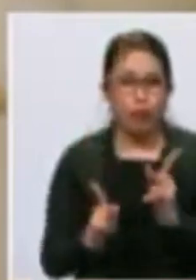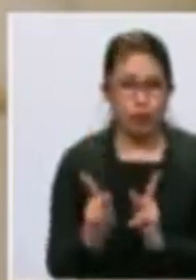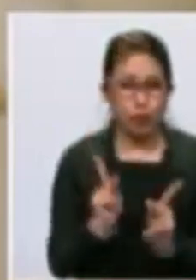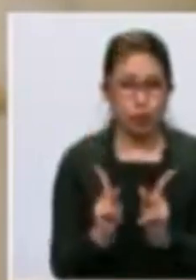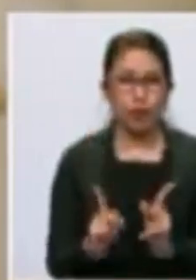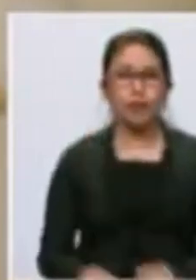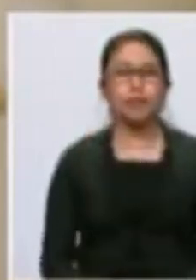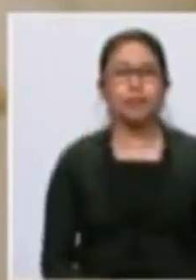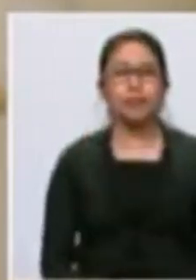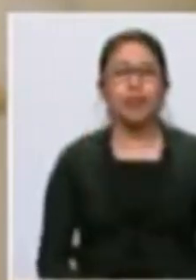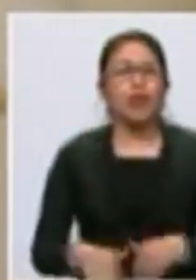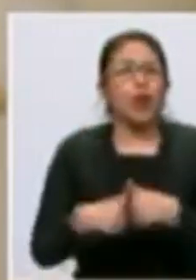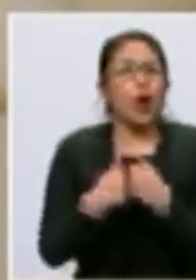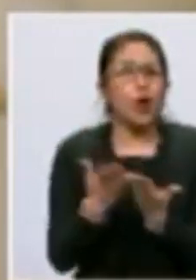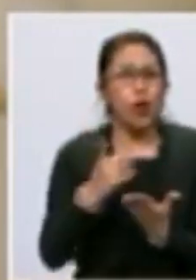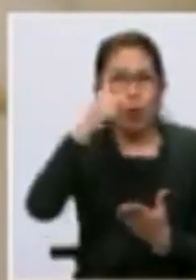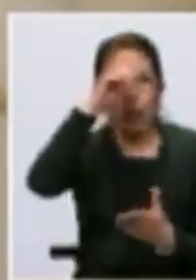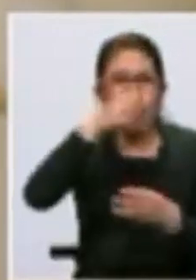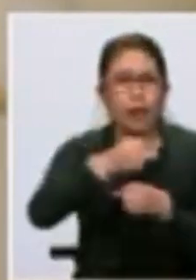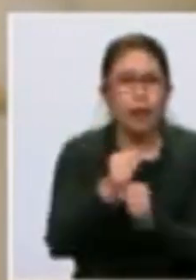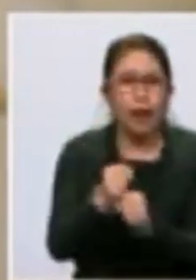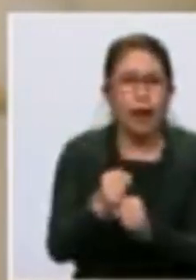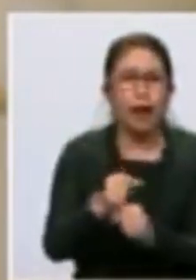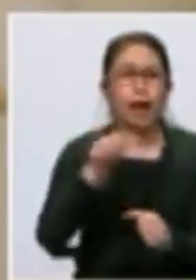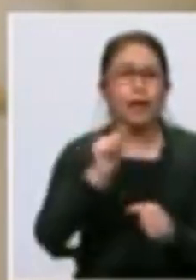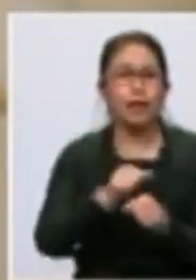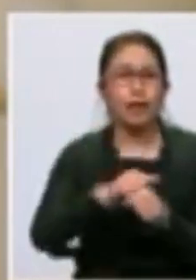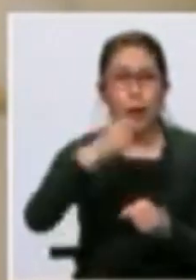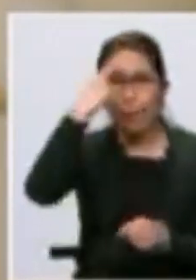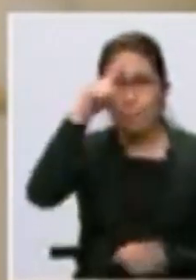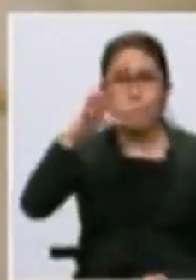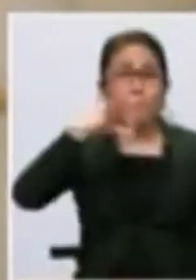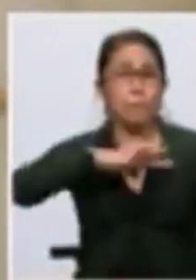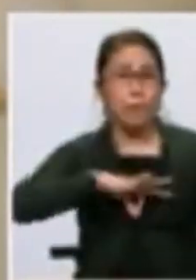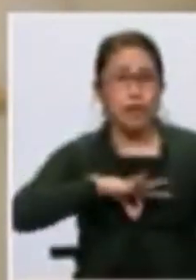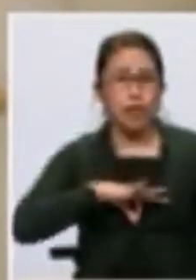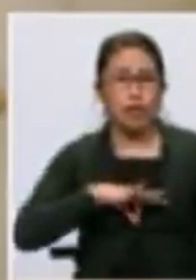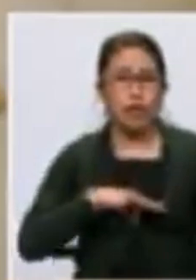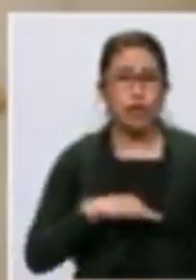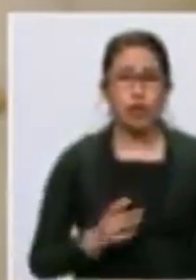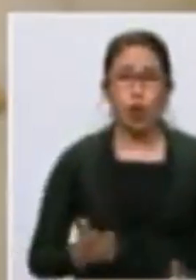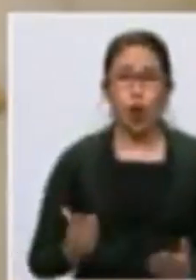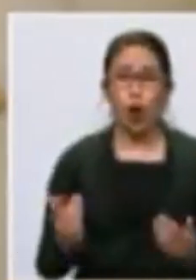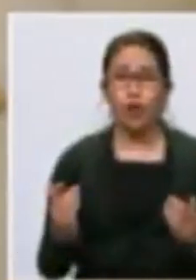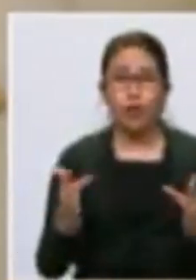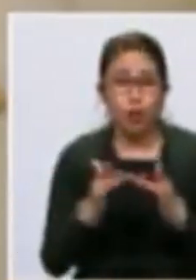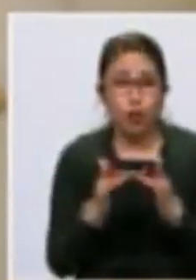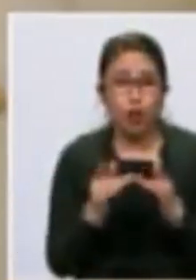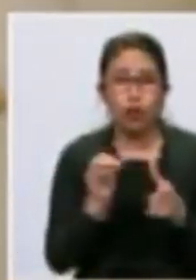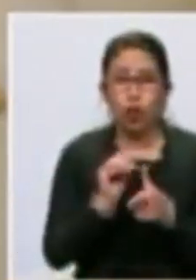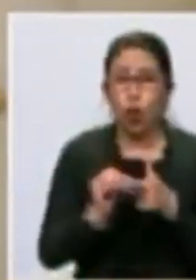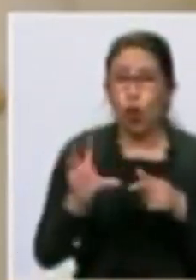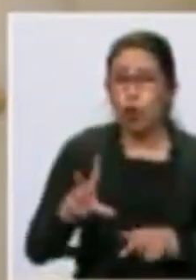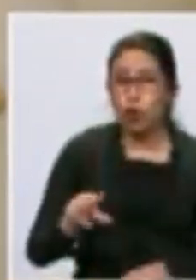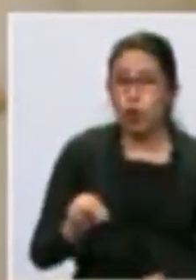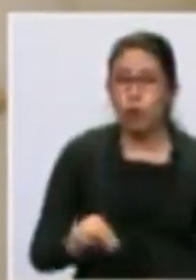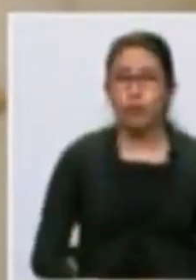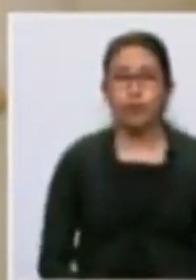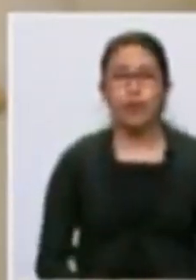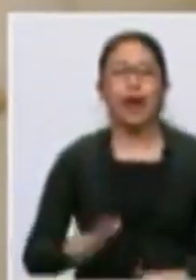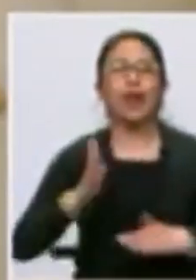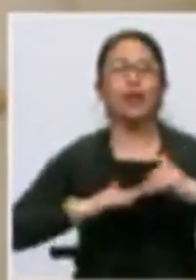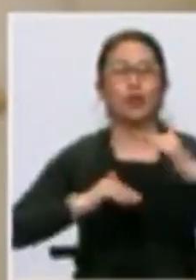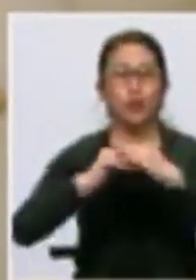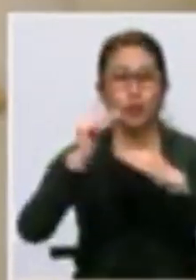indirecta. ¿Cómo crearemos empleo para beneficio directo o indirecto de 600.000 personas? En la